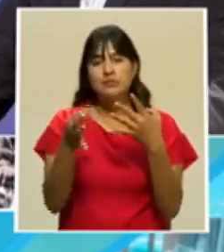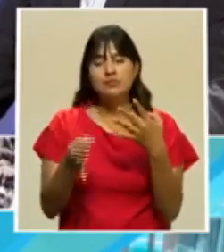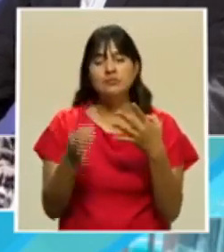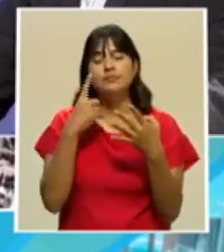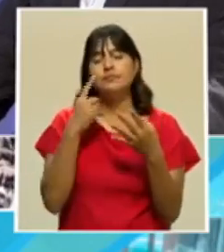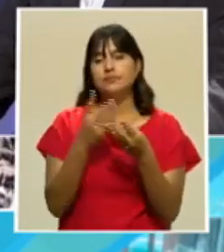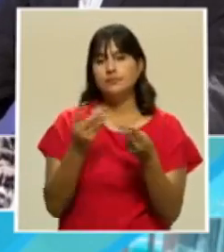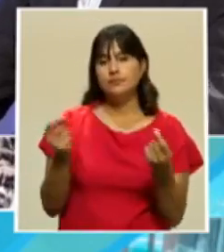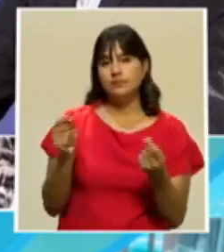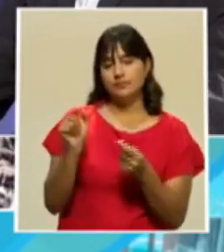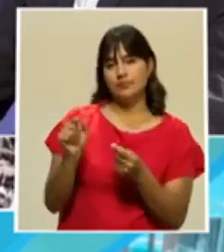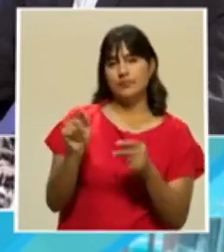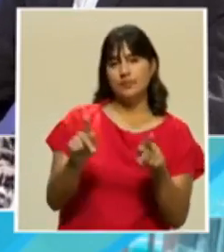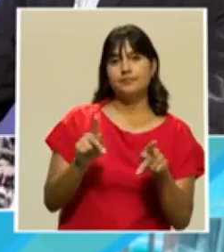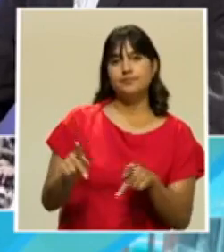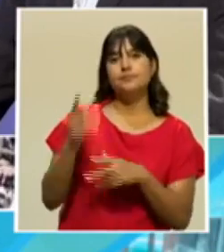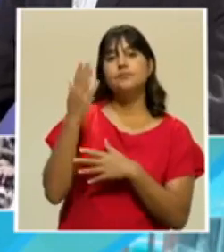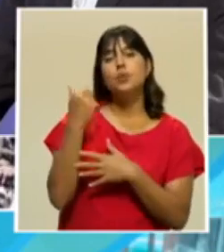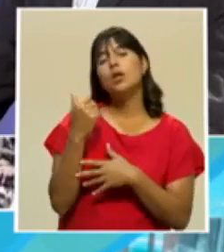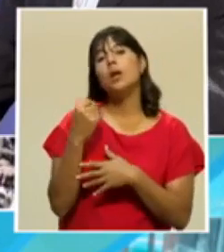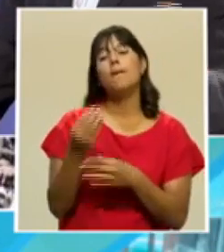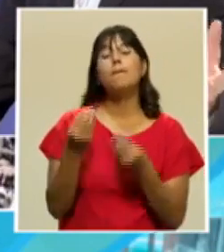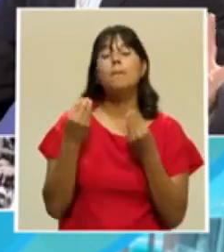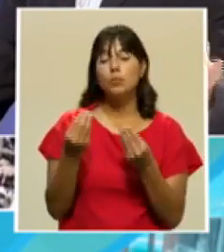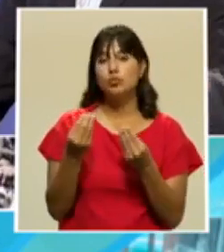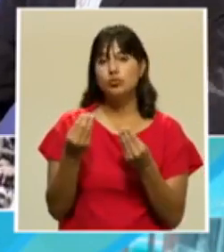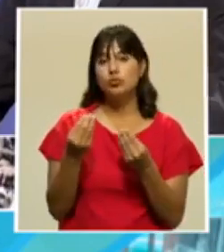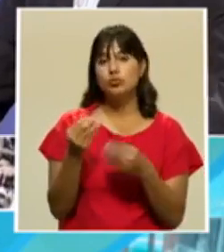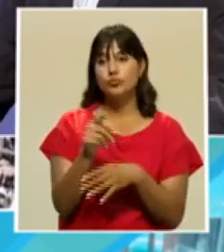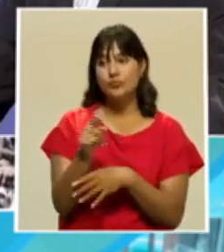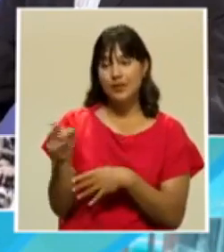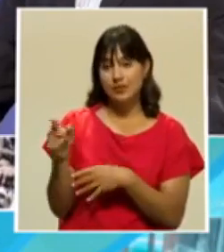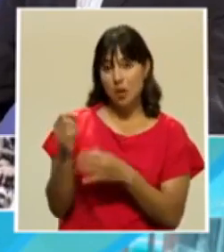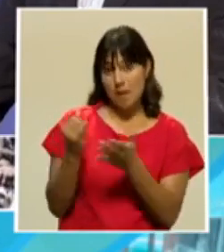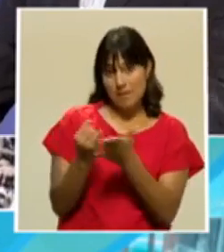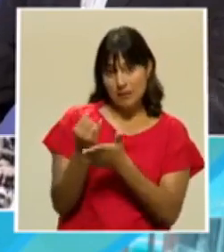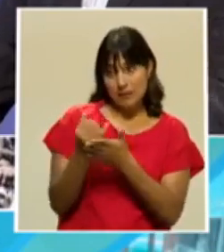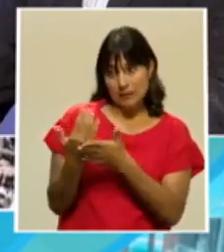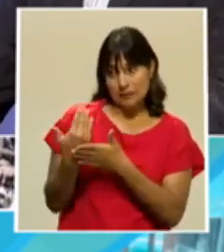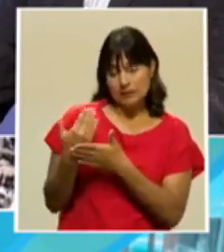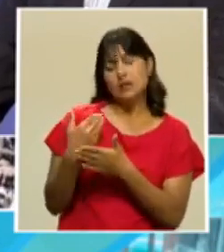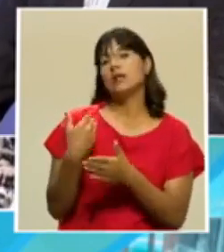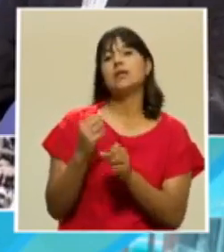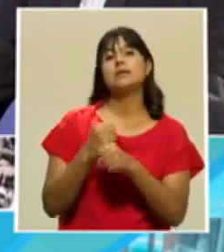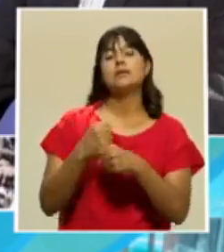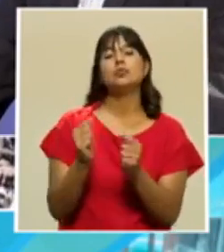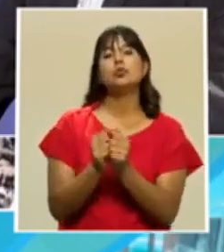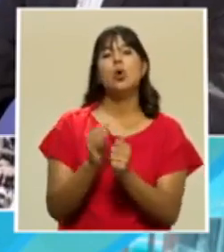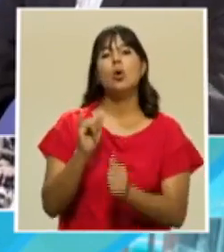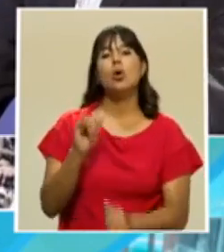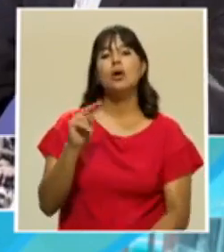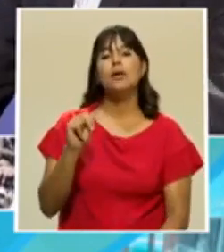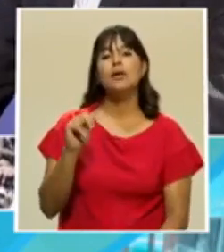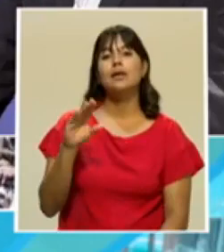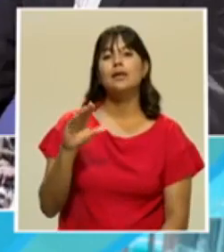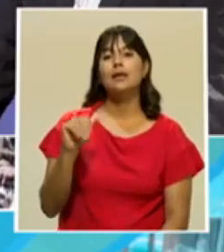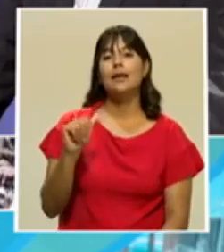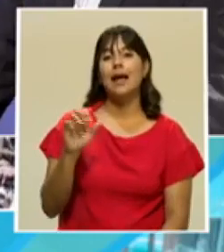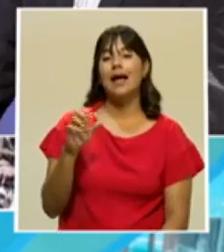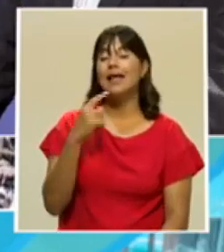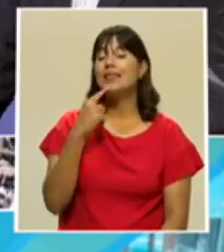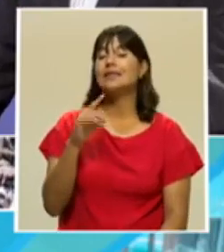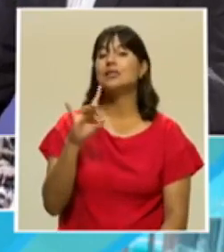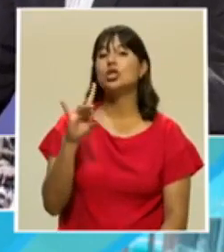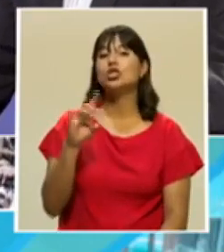esta gente, porque definitivamente muchos de ellos, y en un reciente estudio que hicimos con el INCAE, el 80%